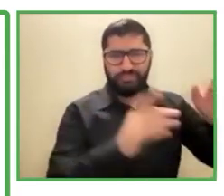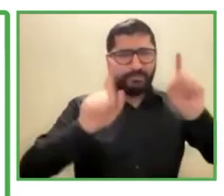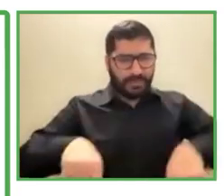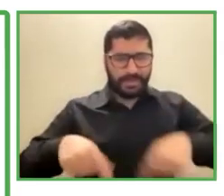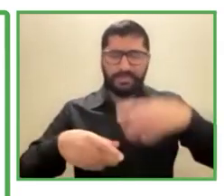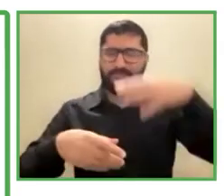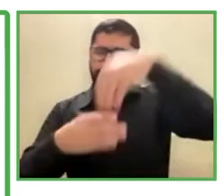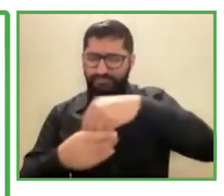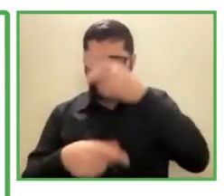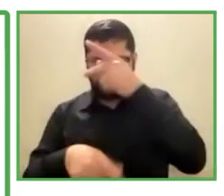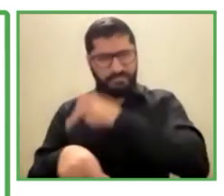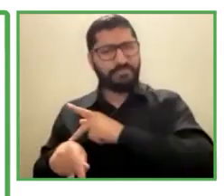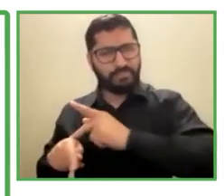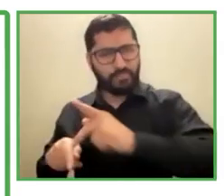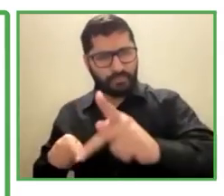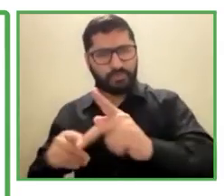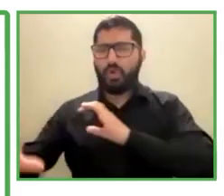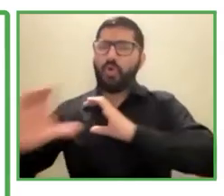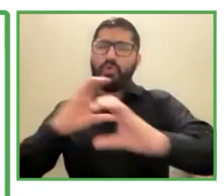ellos